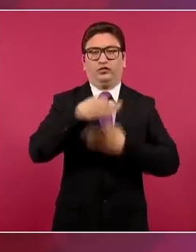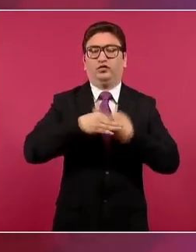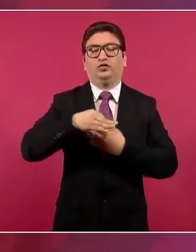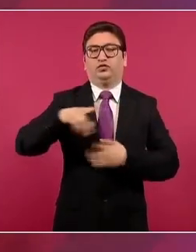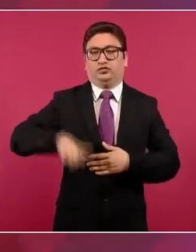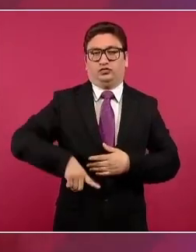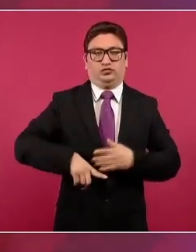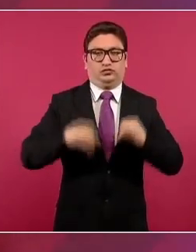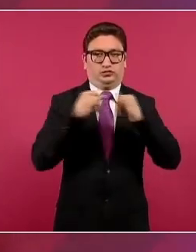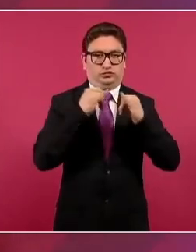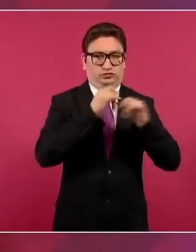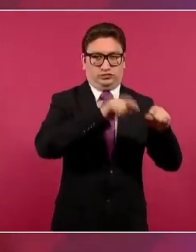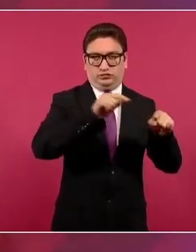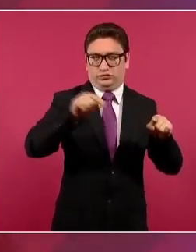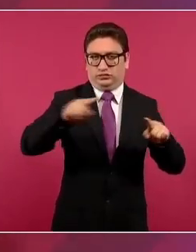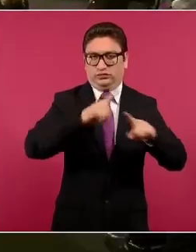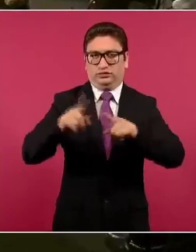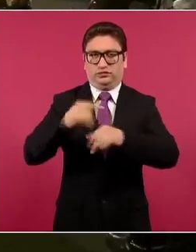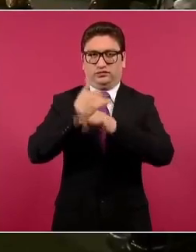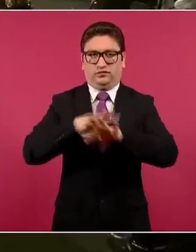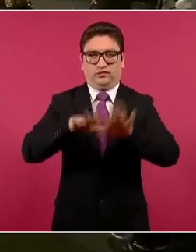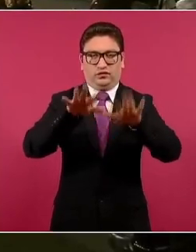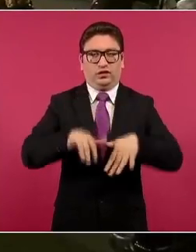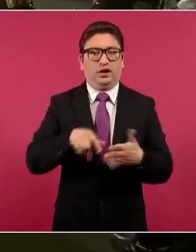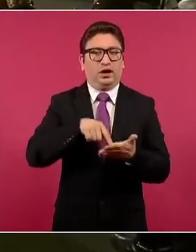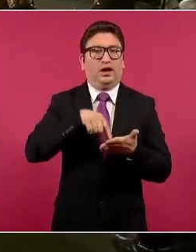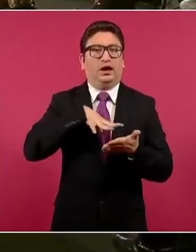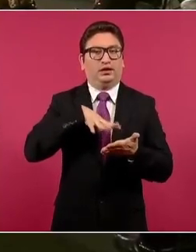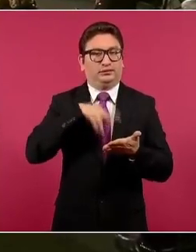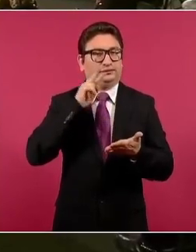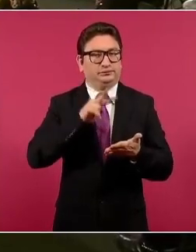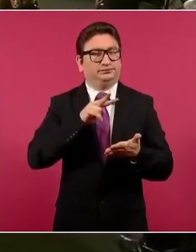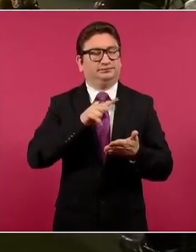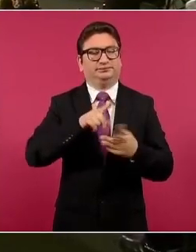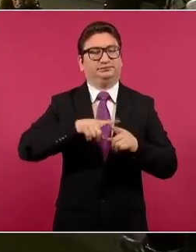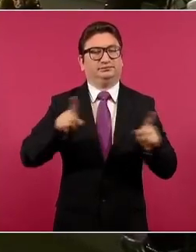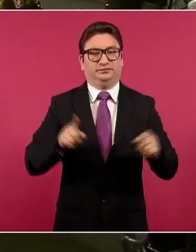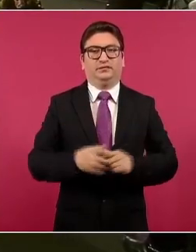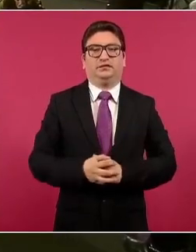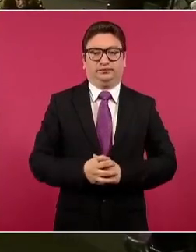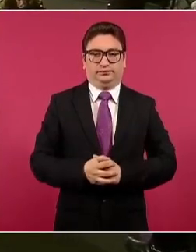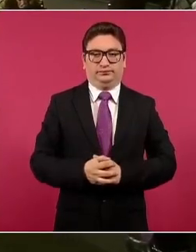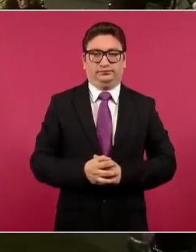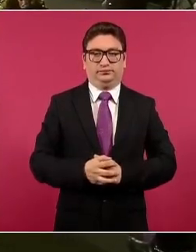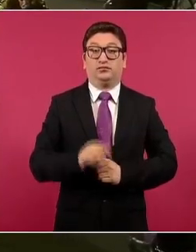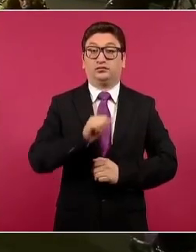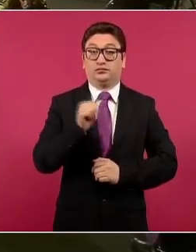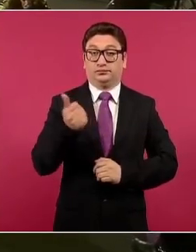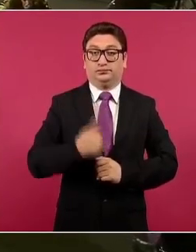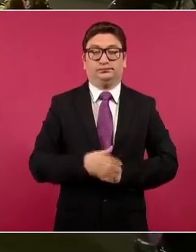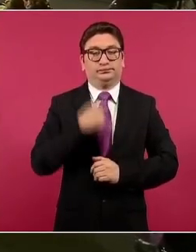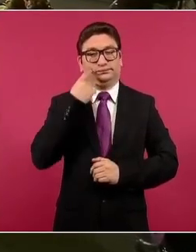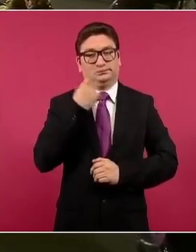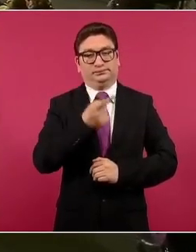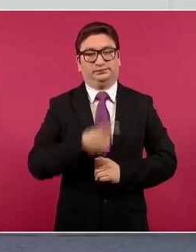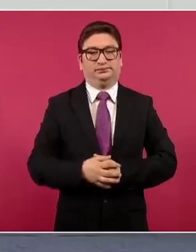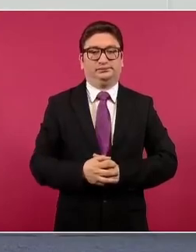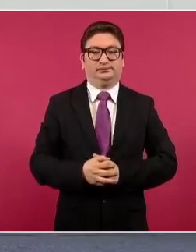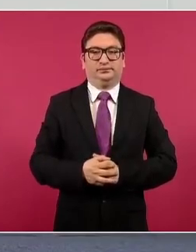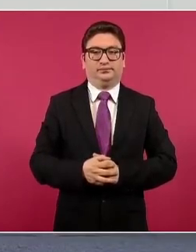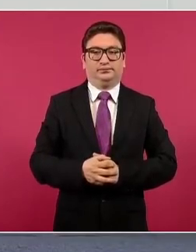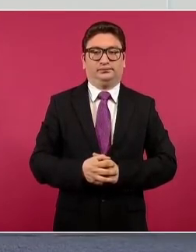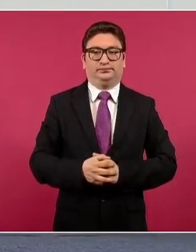dependencias de la Administración Pública Federal. Y vamos con el siguiente. Este es uno de los